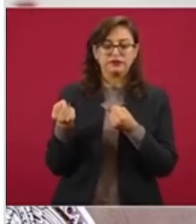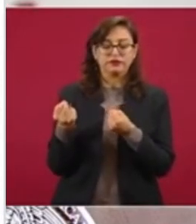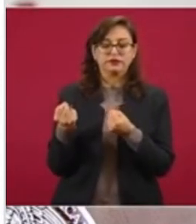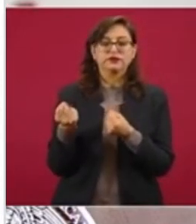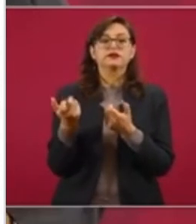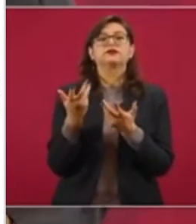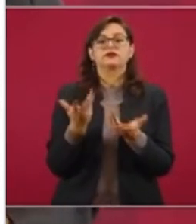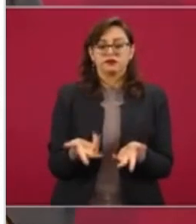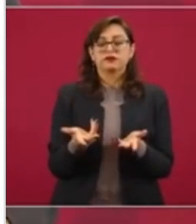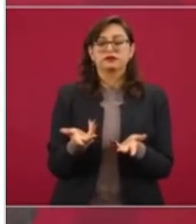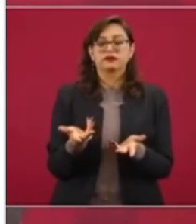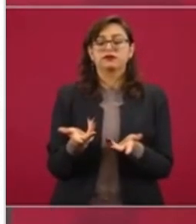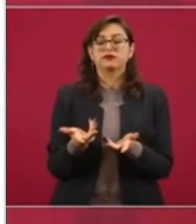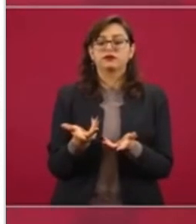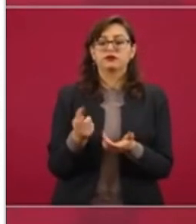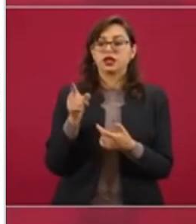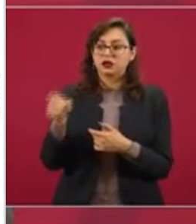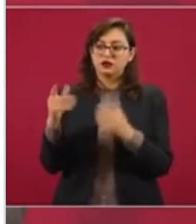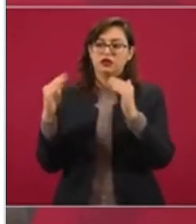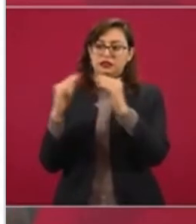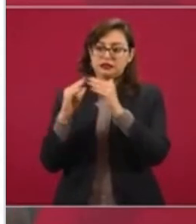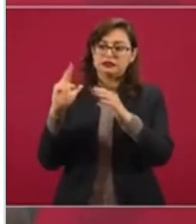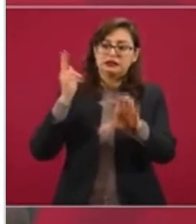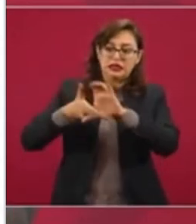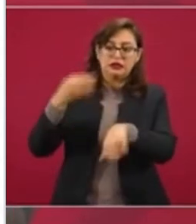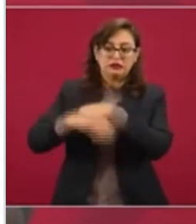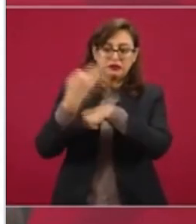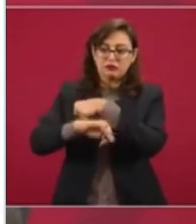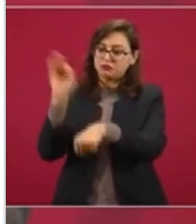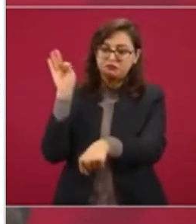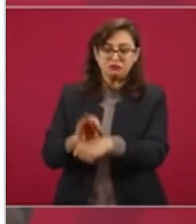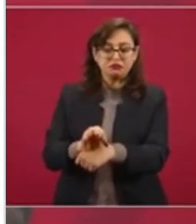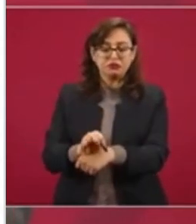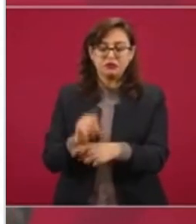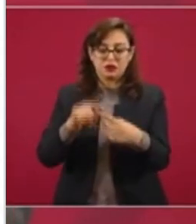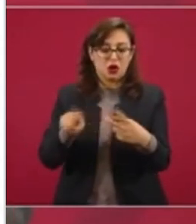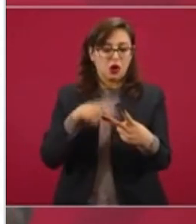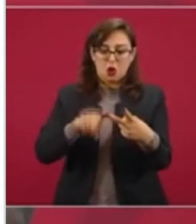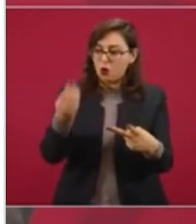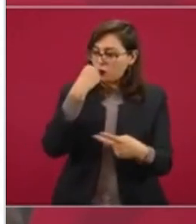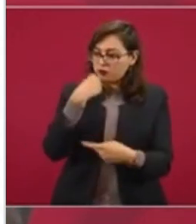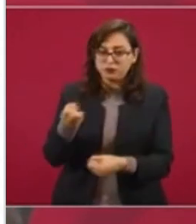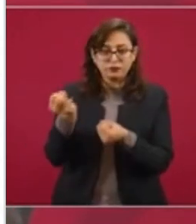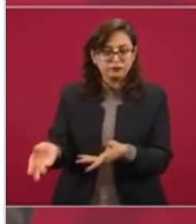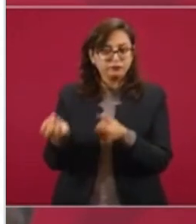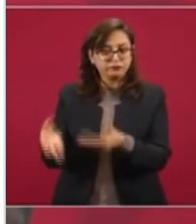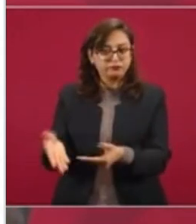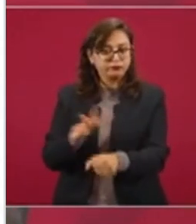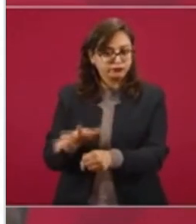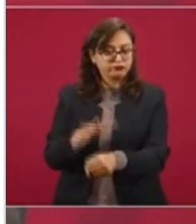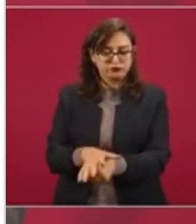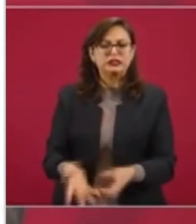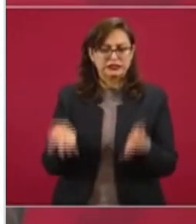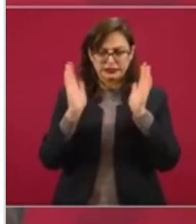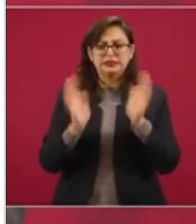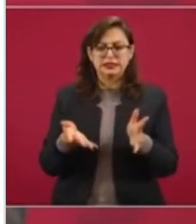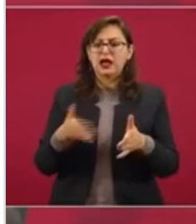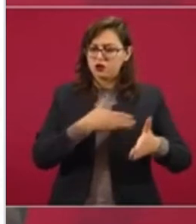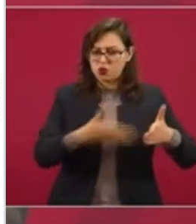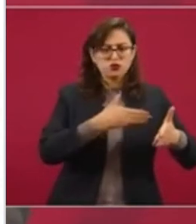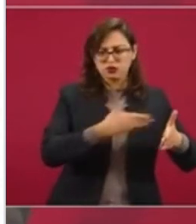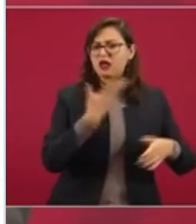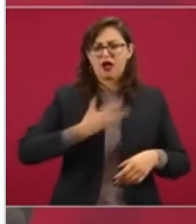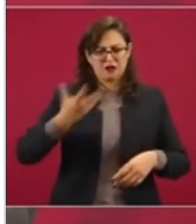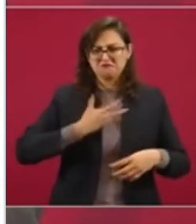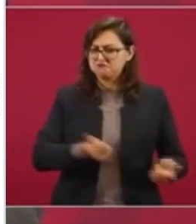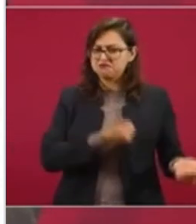que se trasladaran a albergues, a refugios, que no les falte la comida, hay ya instalación de cocinas,